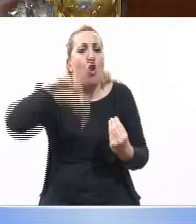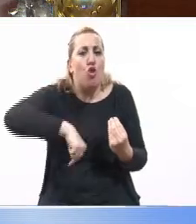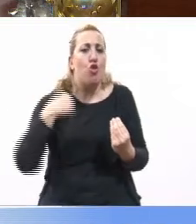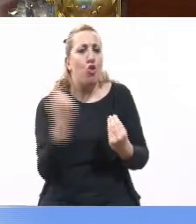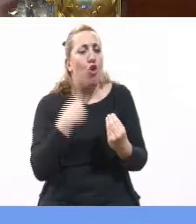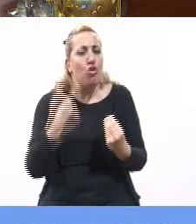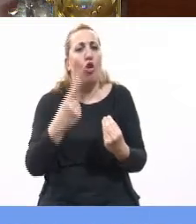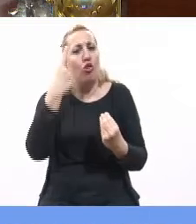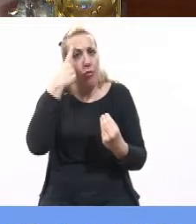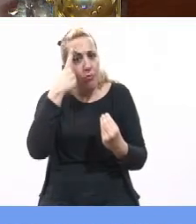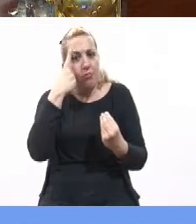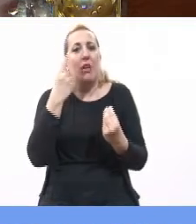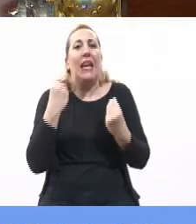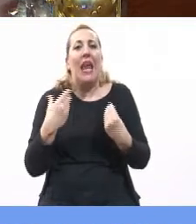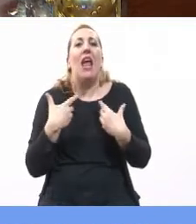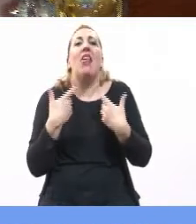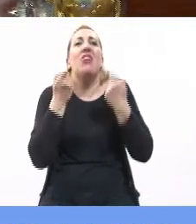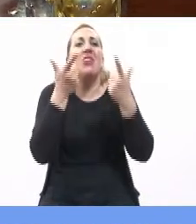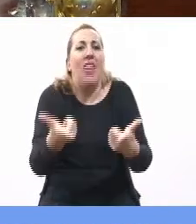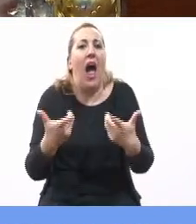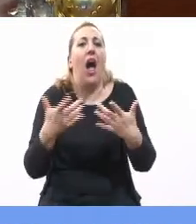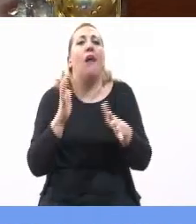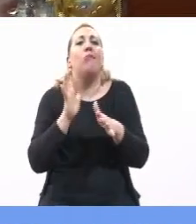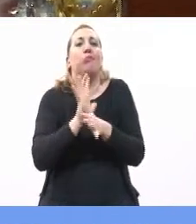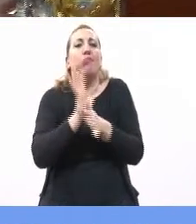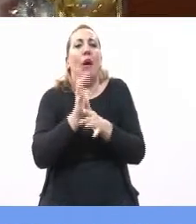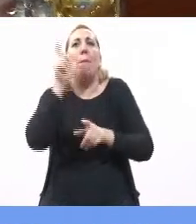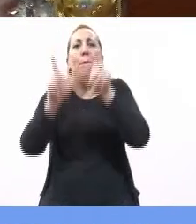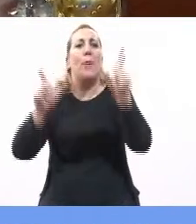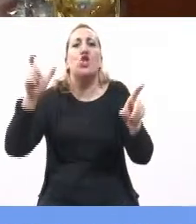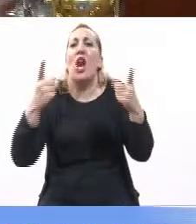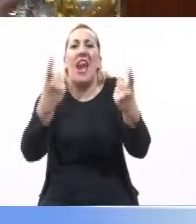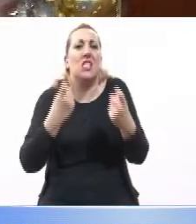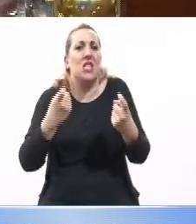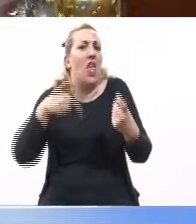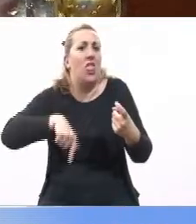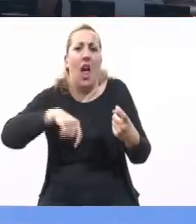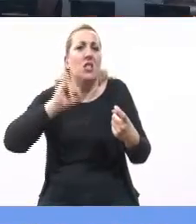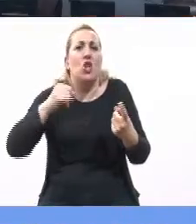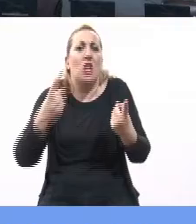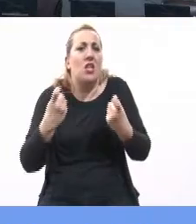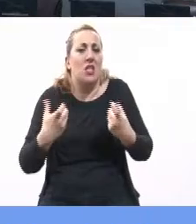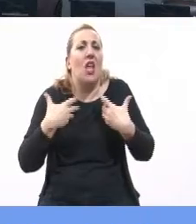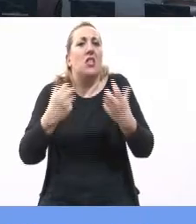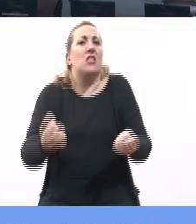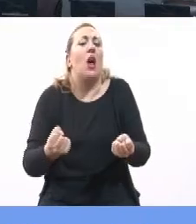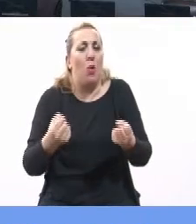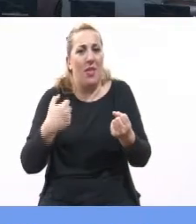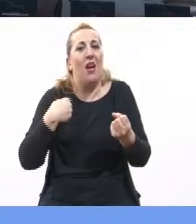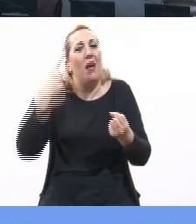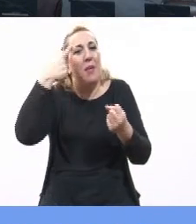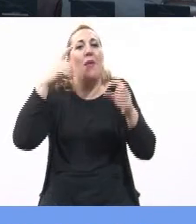hoy la salud a mayor cantidad de personas que la están necesitando más que nunca. Le diría que el principio de